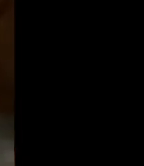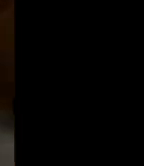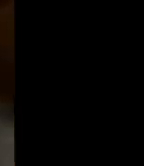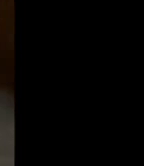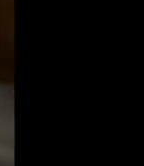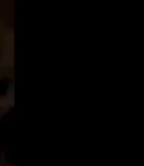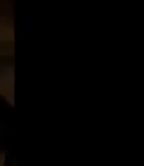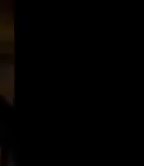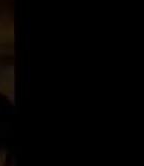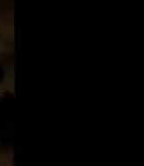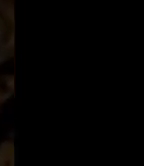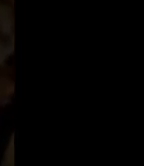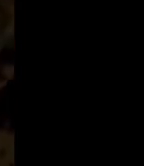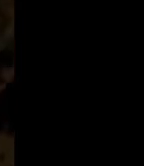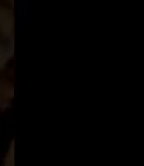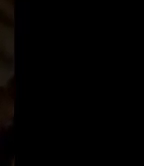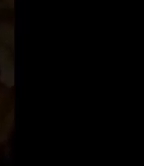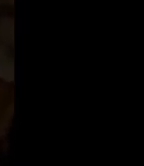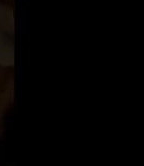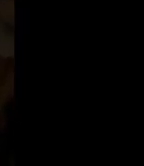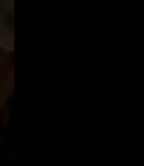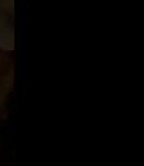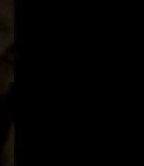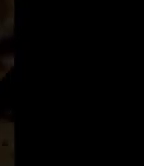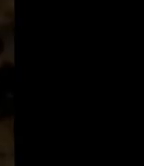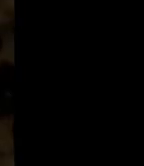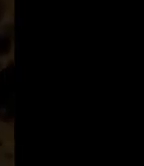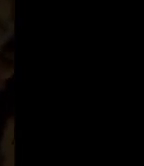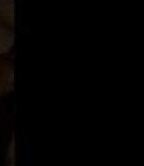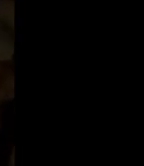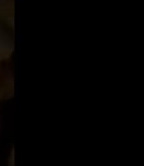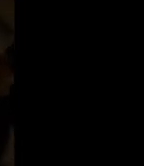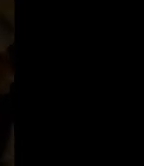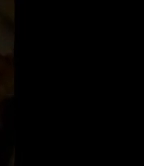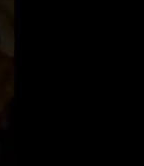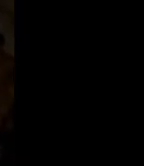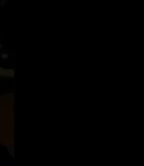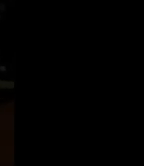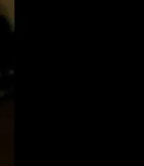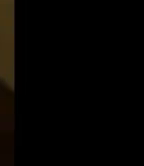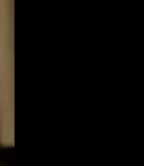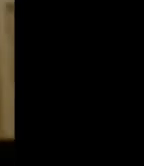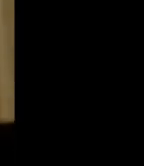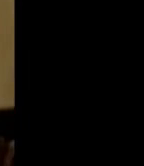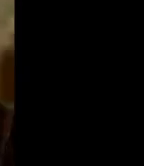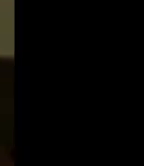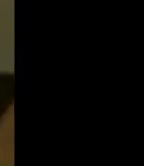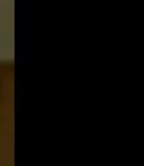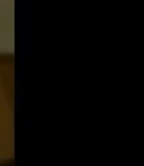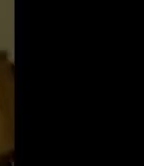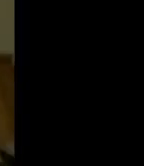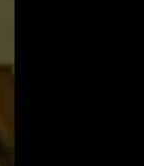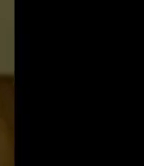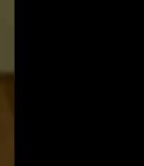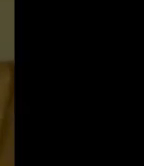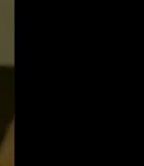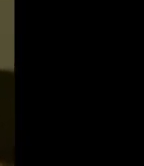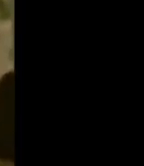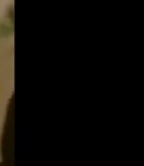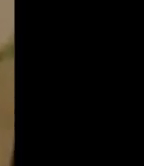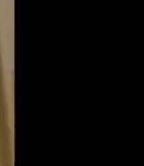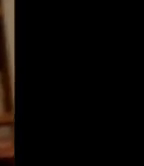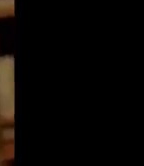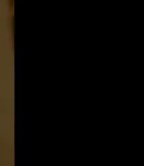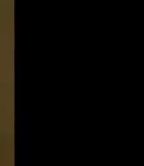después de pocos días de anunciar la película que representará a nuestro país en los premios goya la academia mexicana de